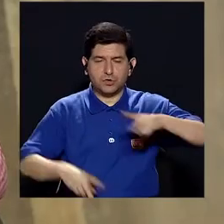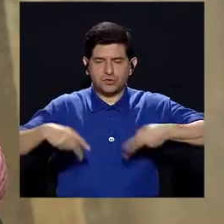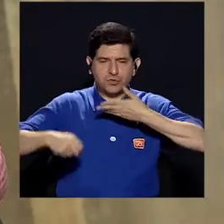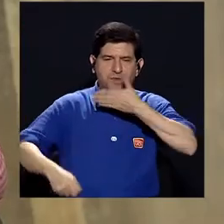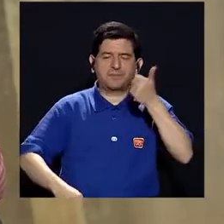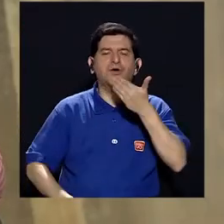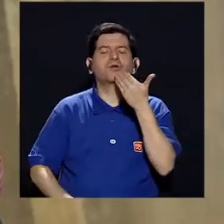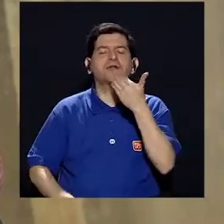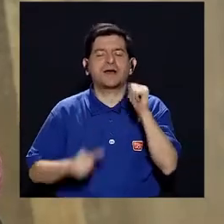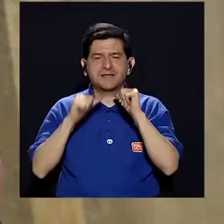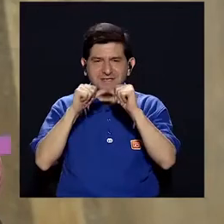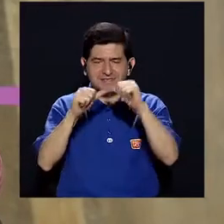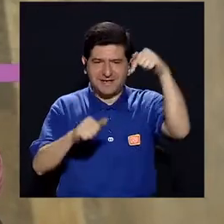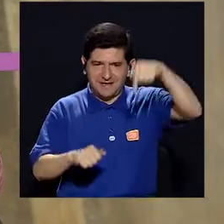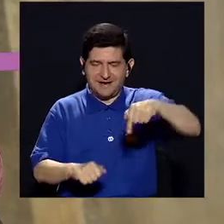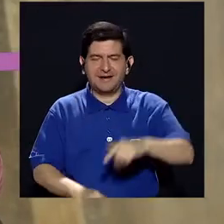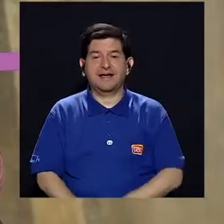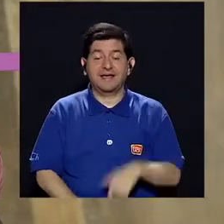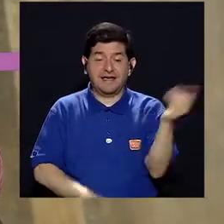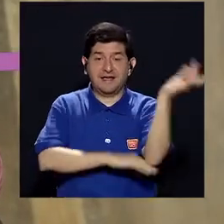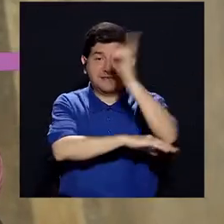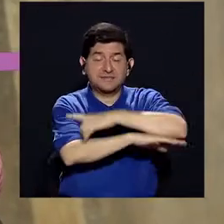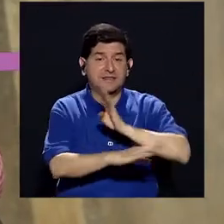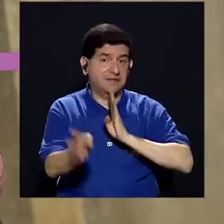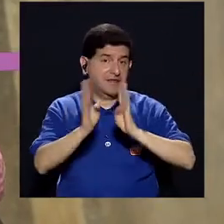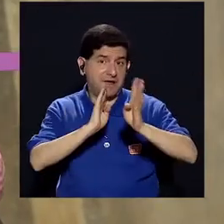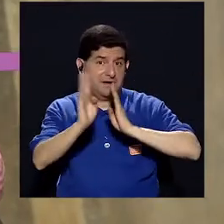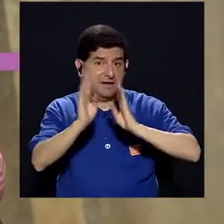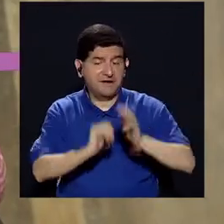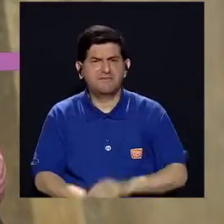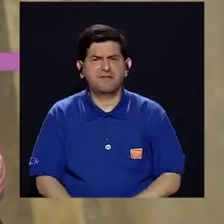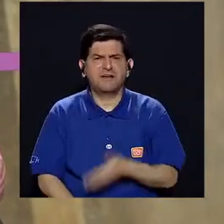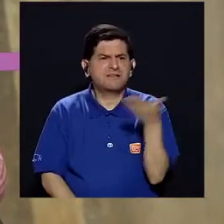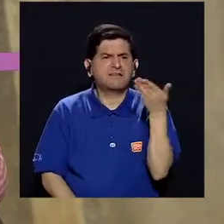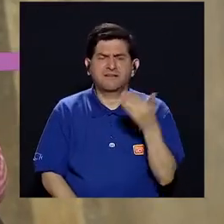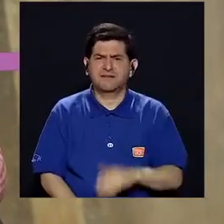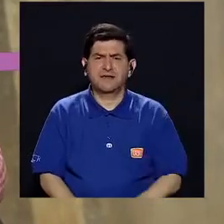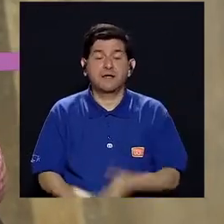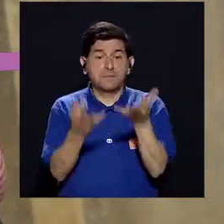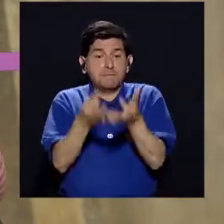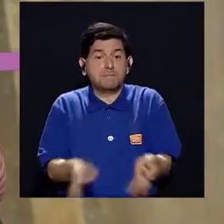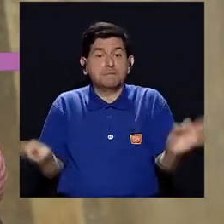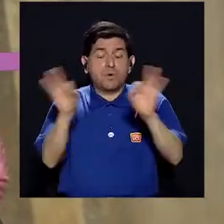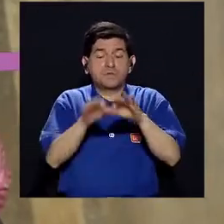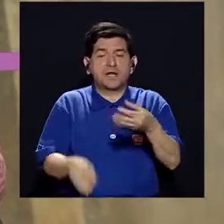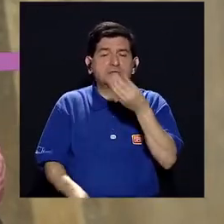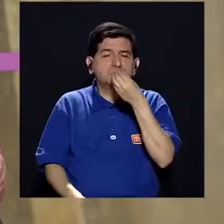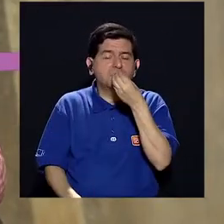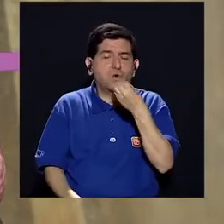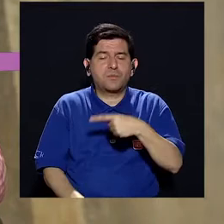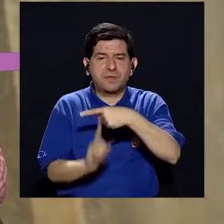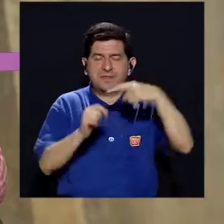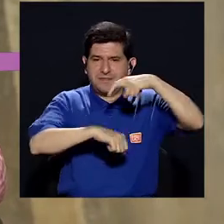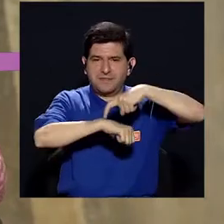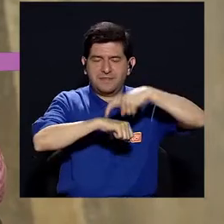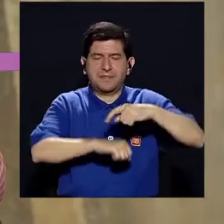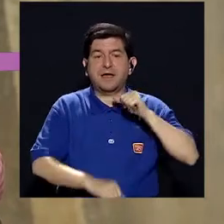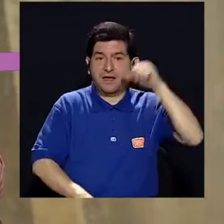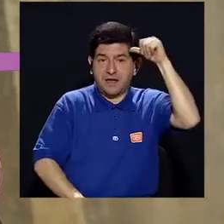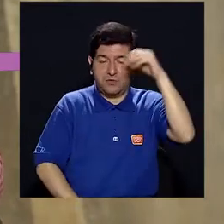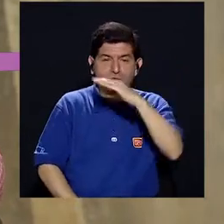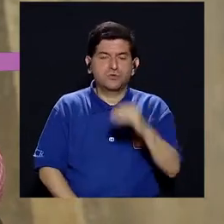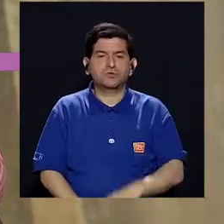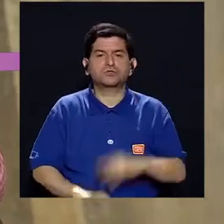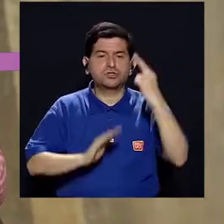Somos vivir mejor. Muchísimas gracias por continuar con nosotros. El día de hoy estamos conversando acerca de la importancia de las meriendas en los adultos